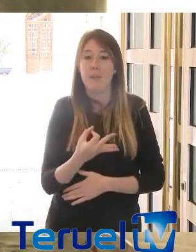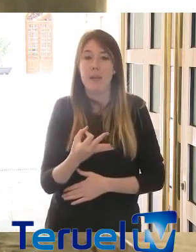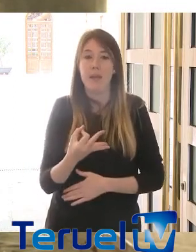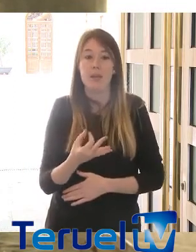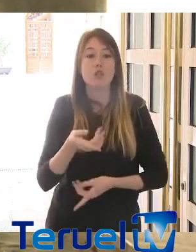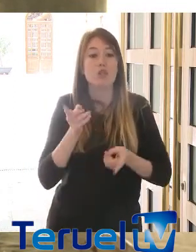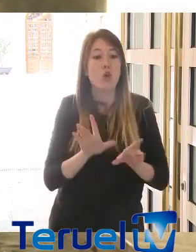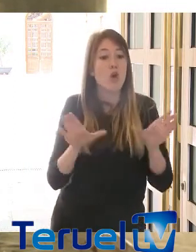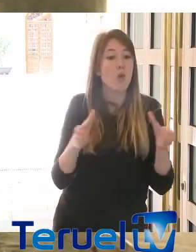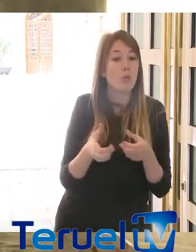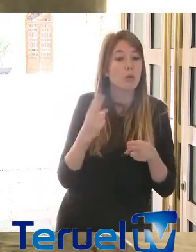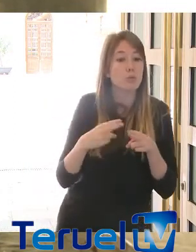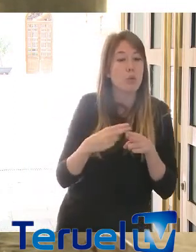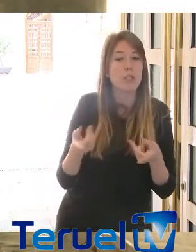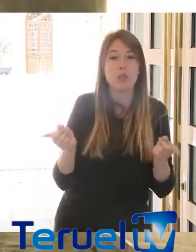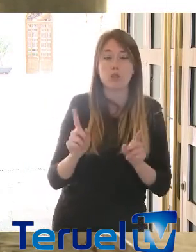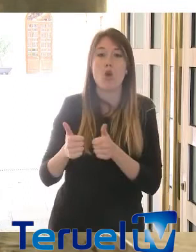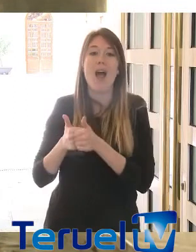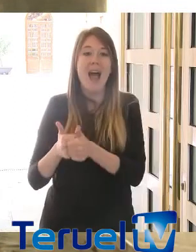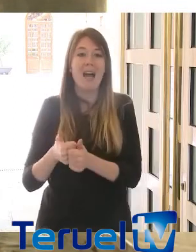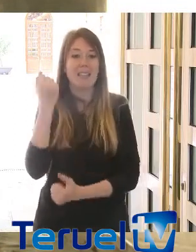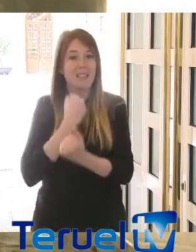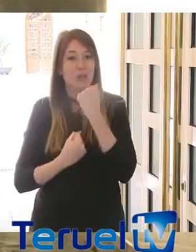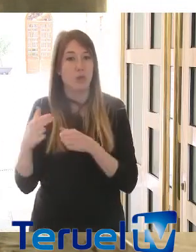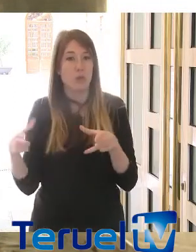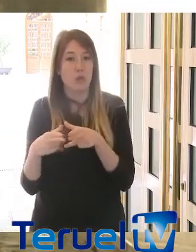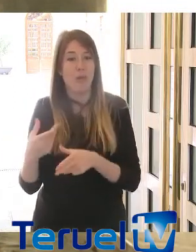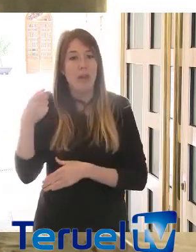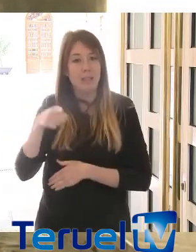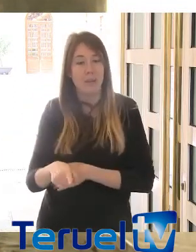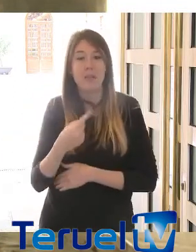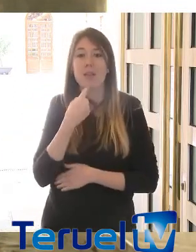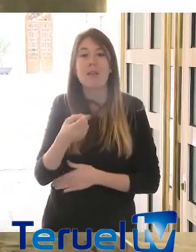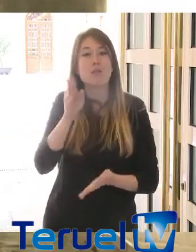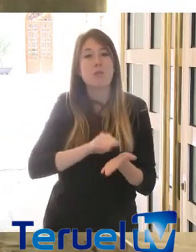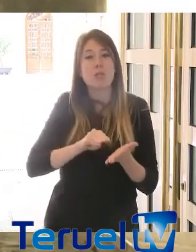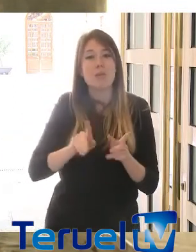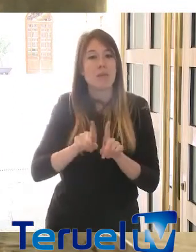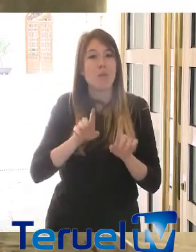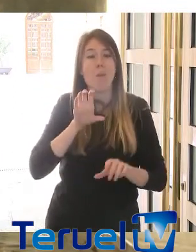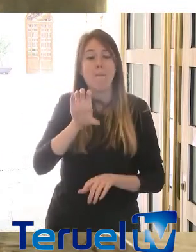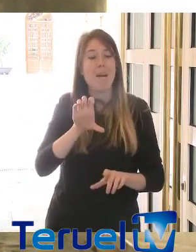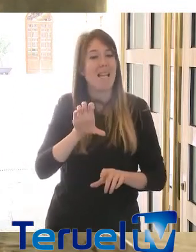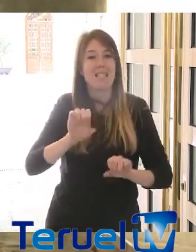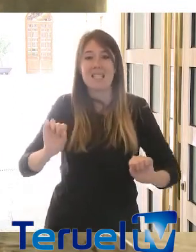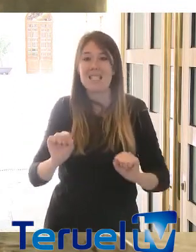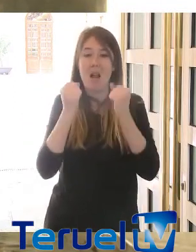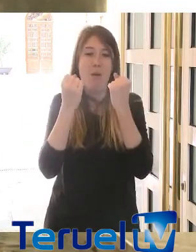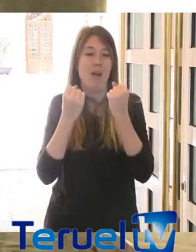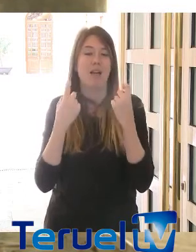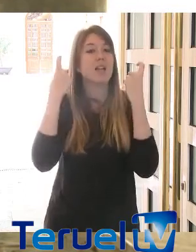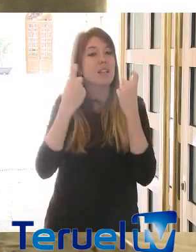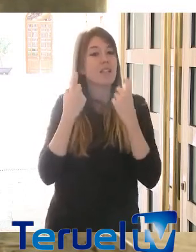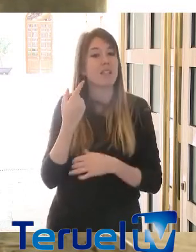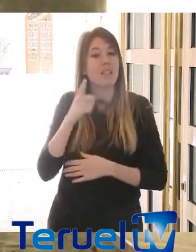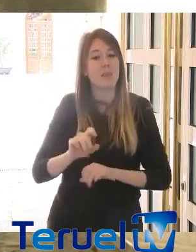solamente a las formaciones políticas sino a los agentes económicos y sociales. Se trata, como digo, de salvar un país y se trata también de